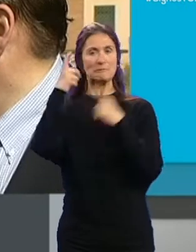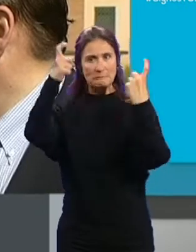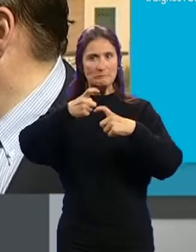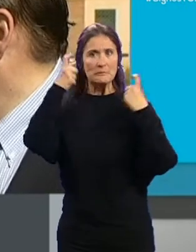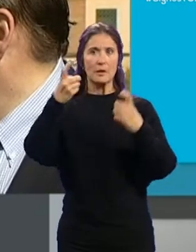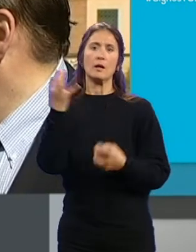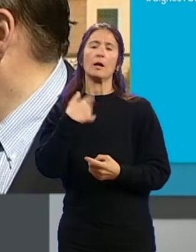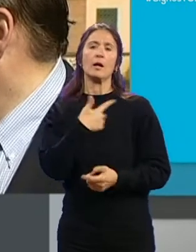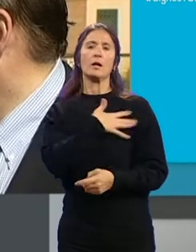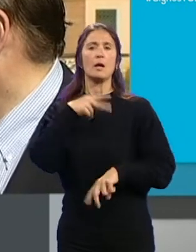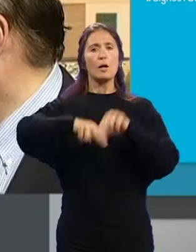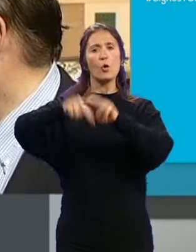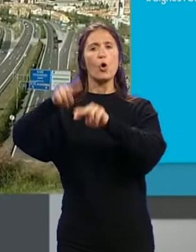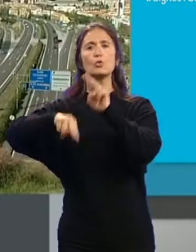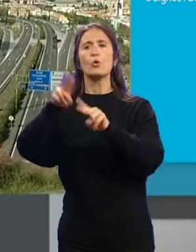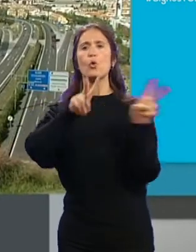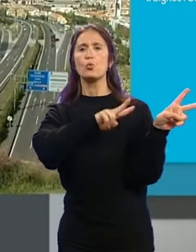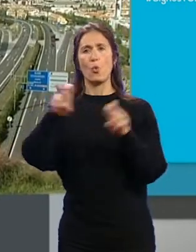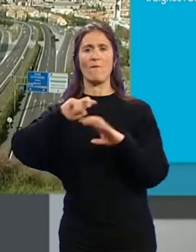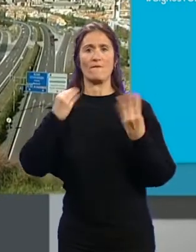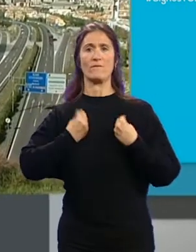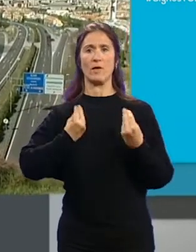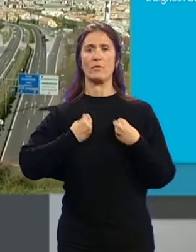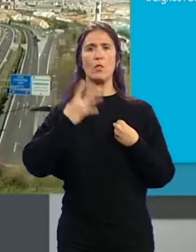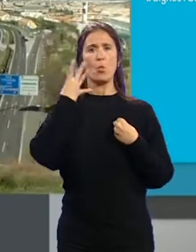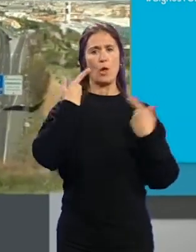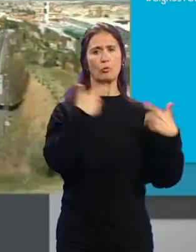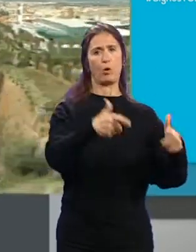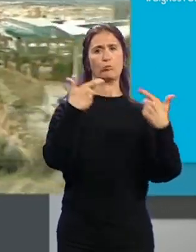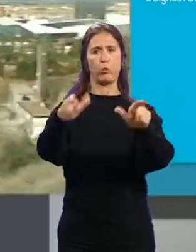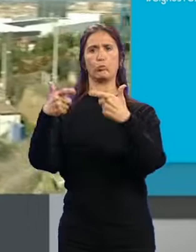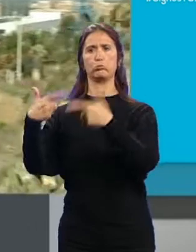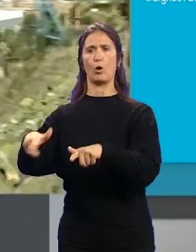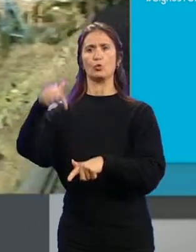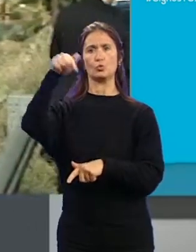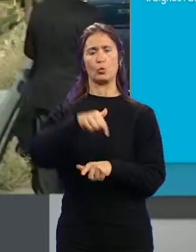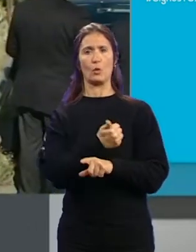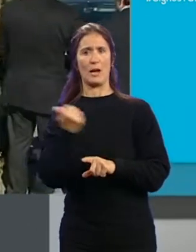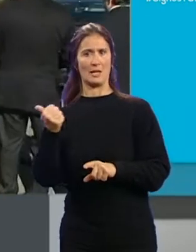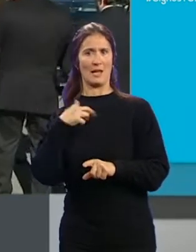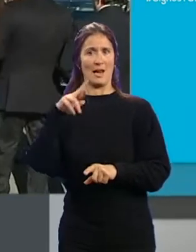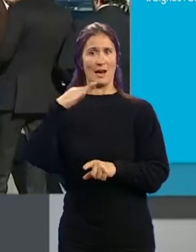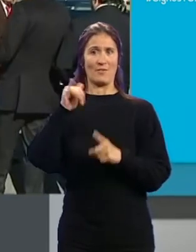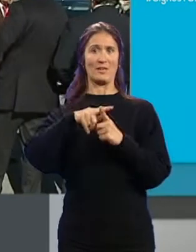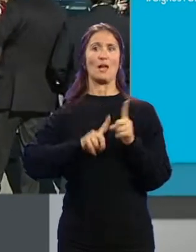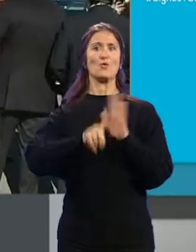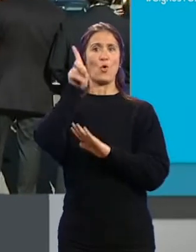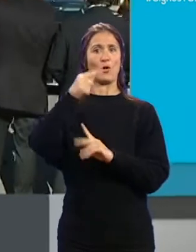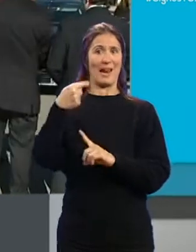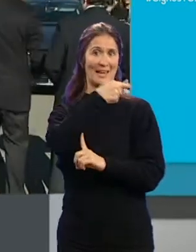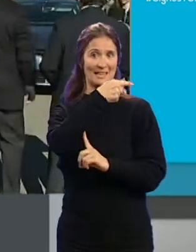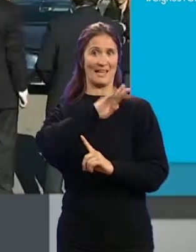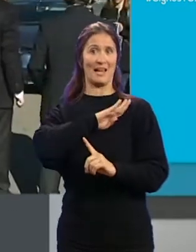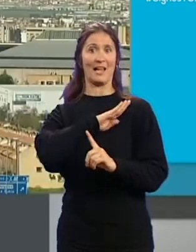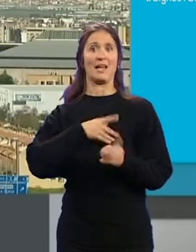llevar a cabo... ...la construcción de nuevas viviendas en cuatro sectores... ...zona suroeste de Los Revites, noroeste de Bobadilla... ...noroeste